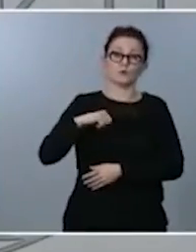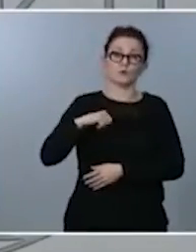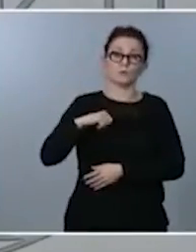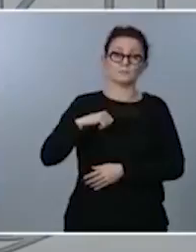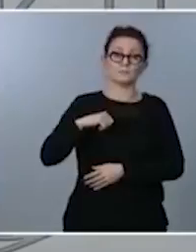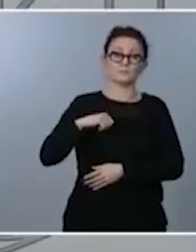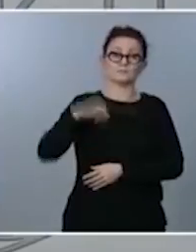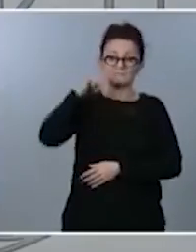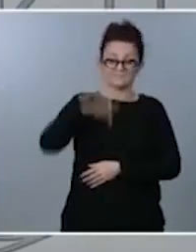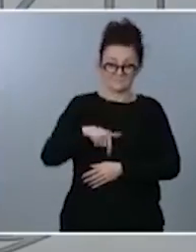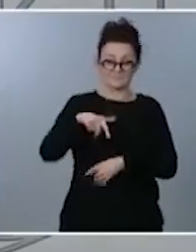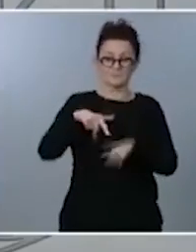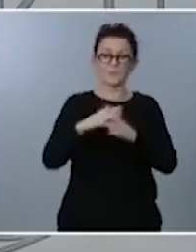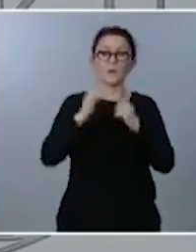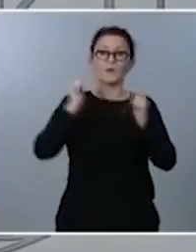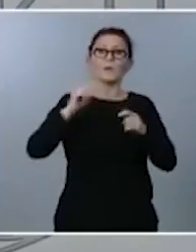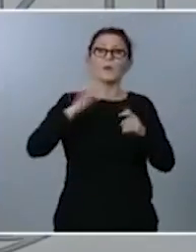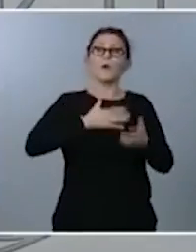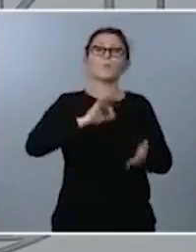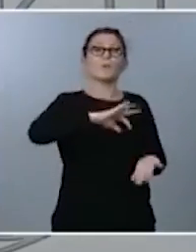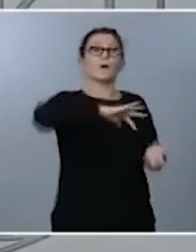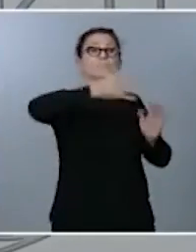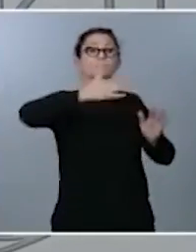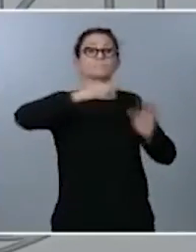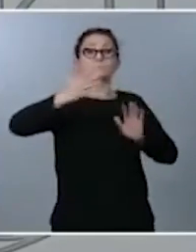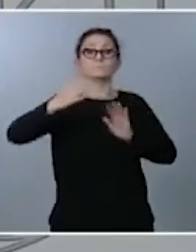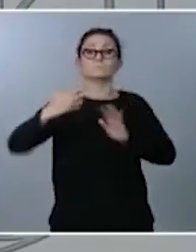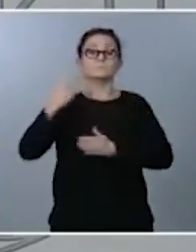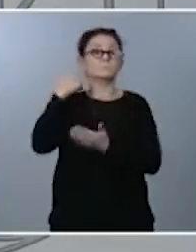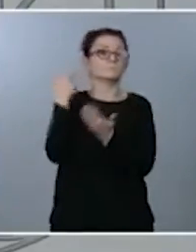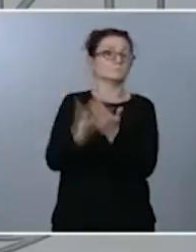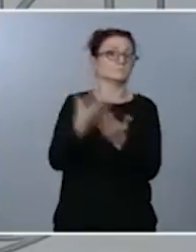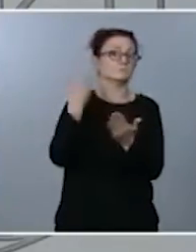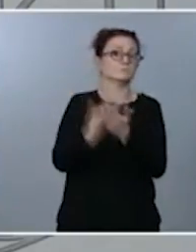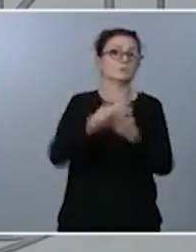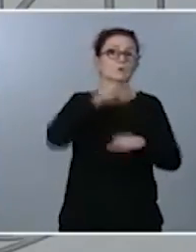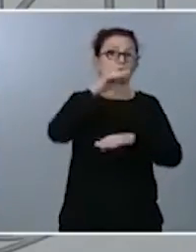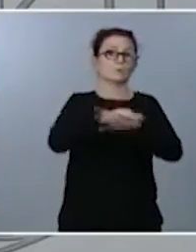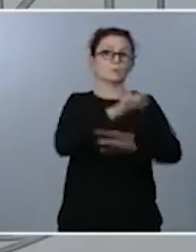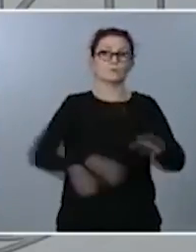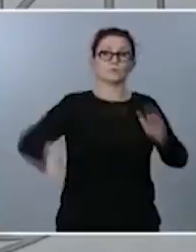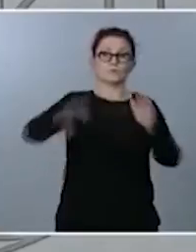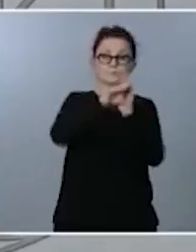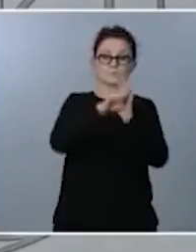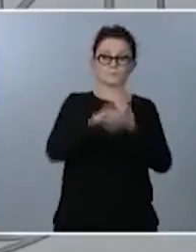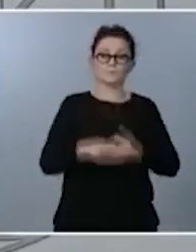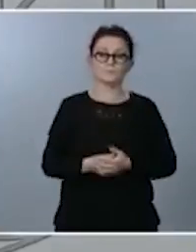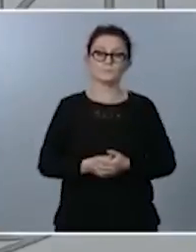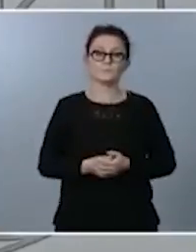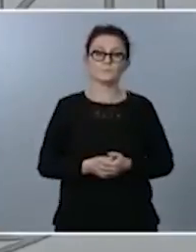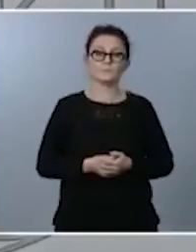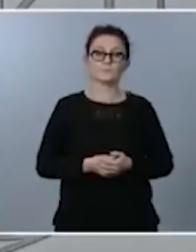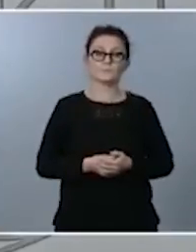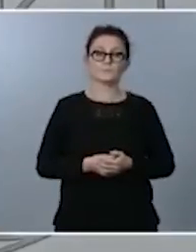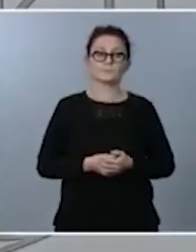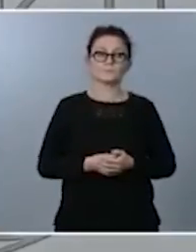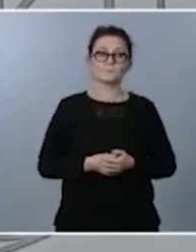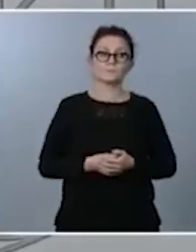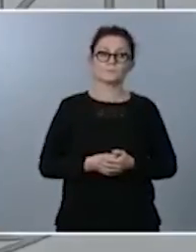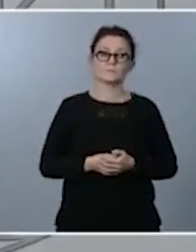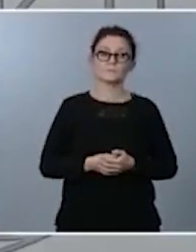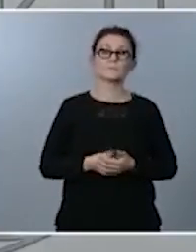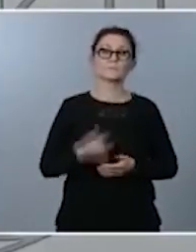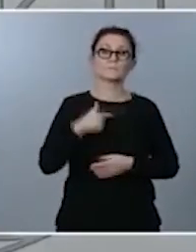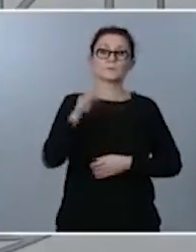para que la puedan aplicar con totales garantías constitucionales y esto es lo que hacemos he insistido en que el decreto de